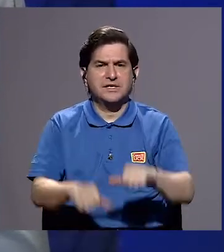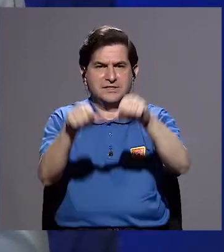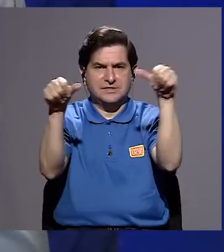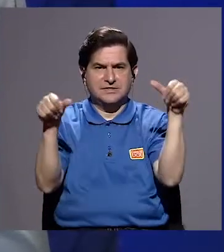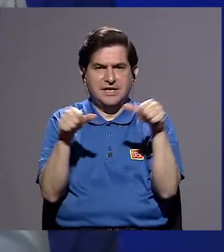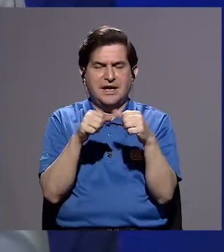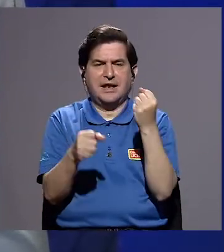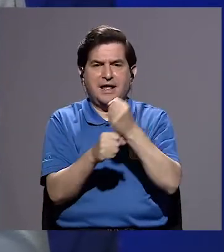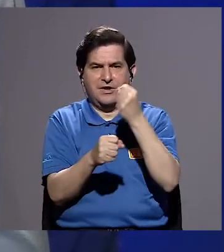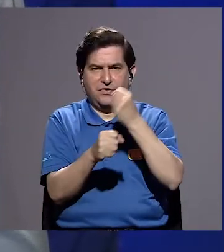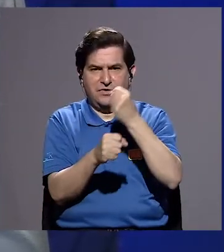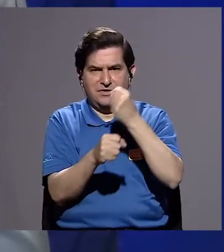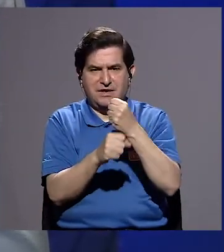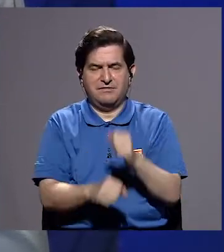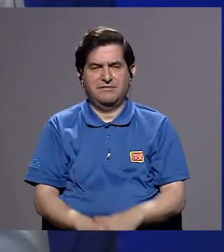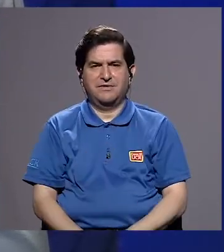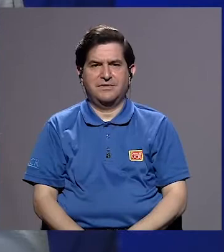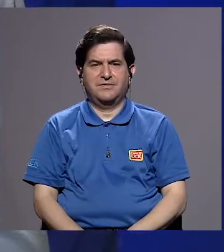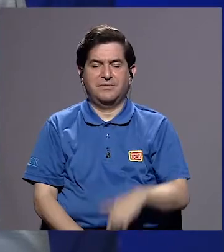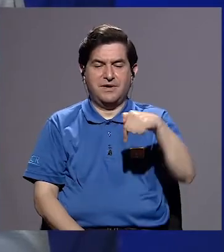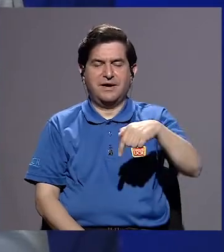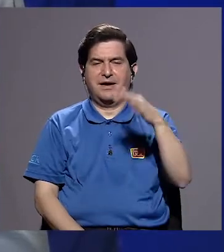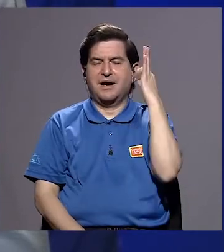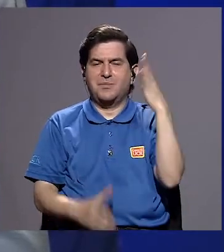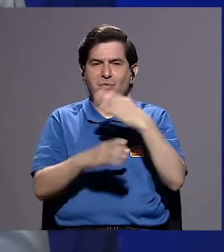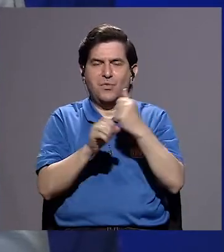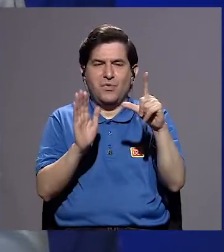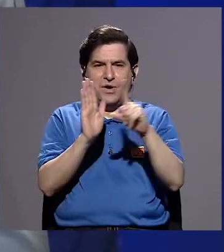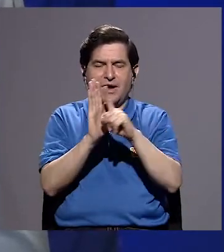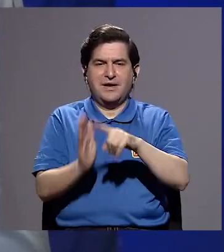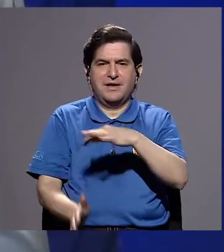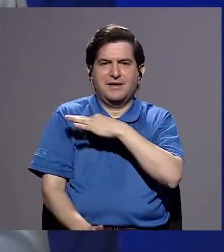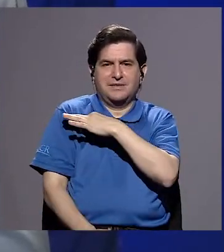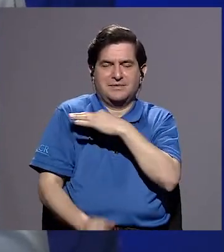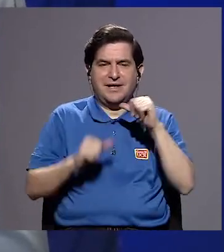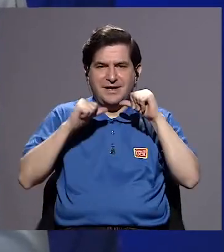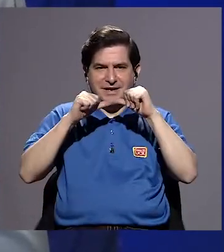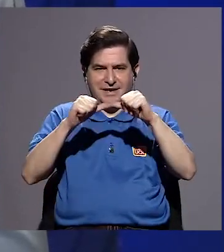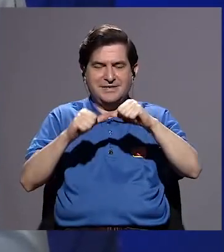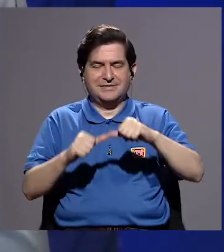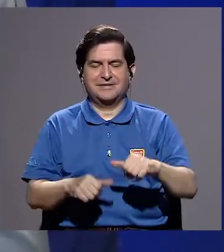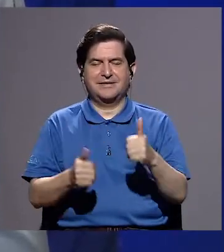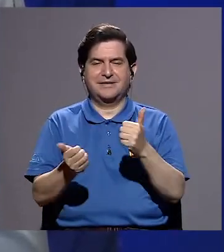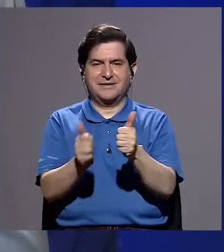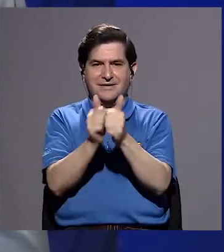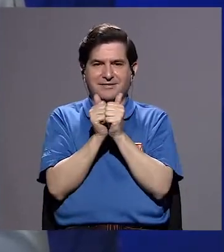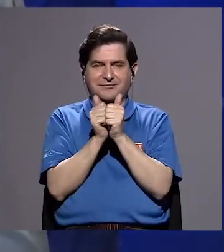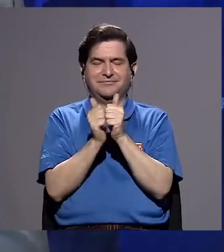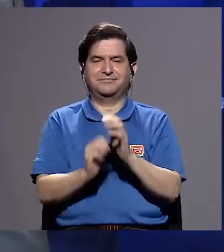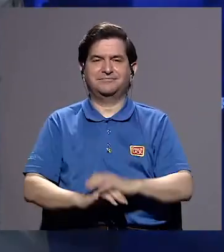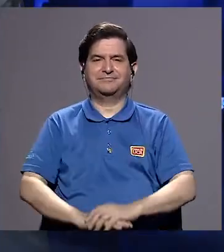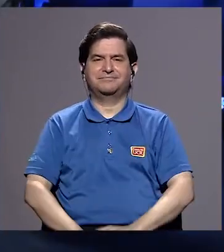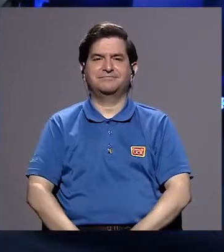en el ámbito laboral. Estamos en Mujeres de Ley y les invitamos a que que continúen con nosotros.